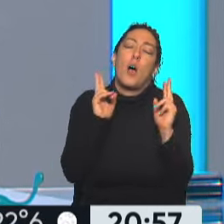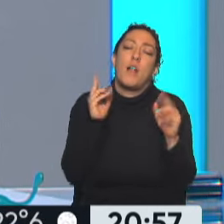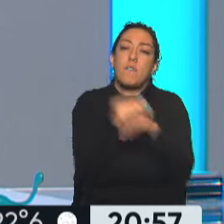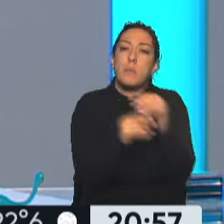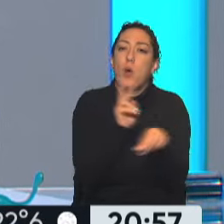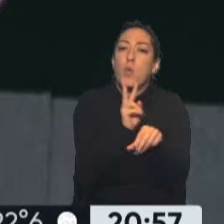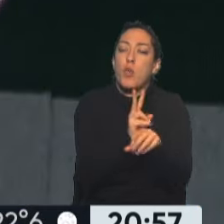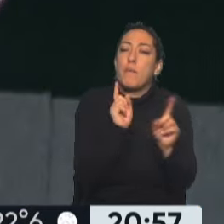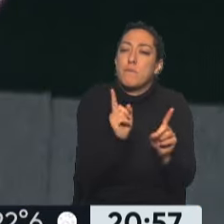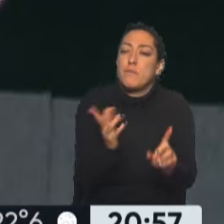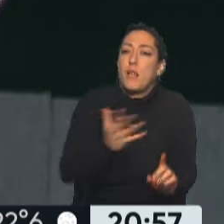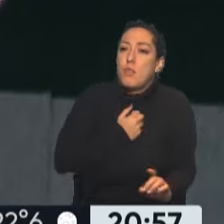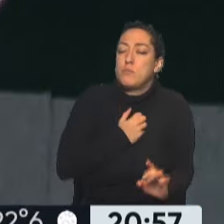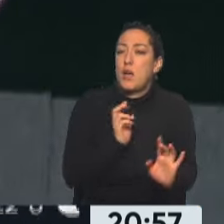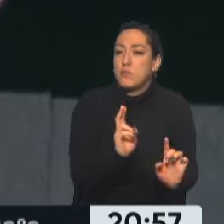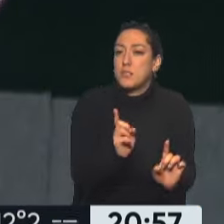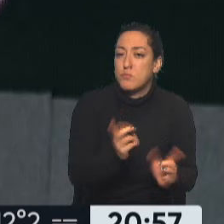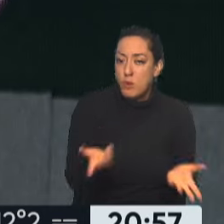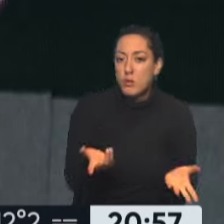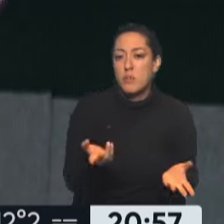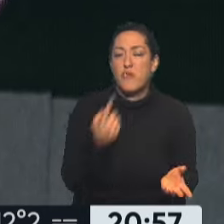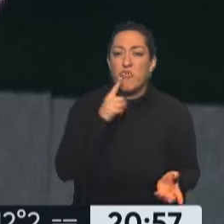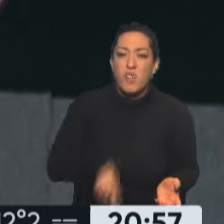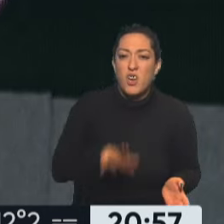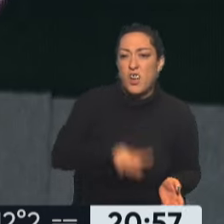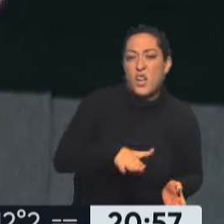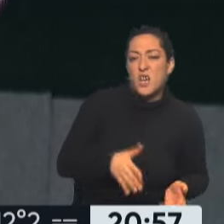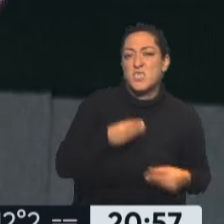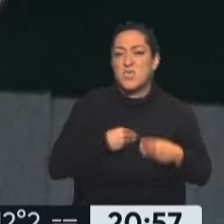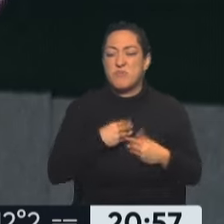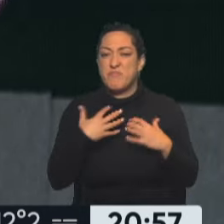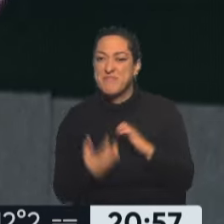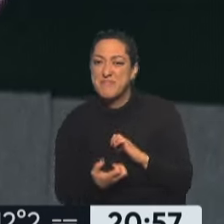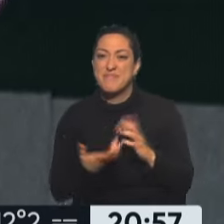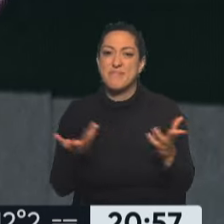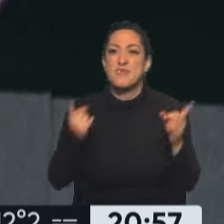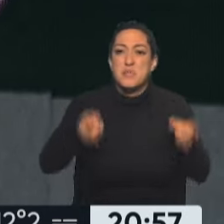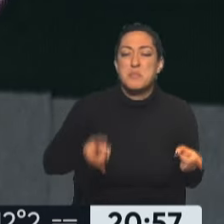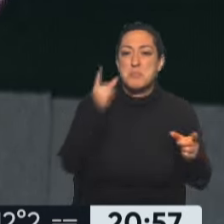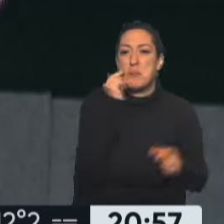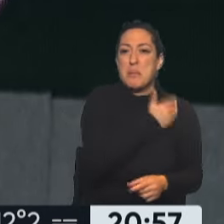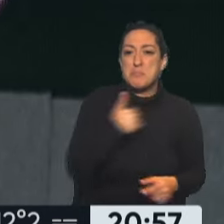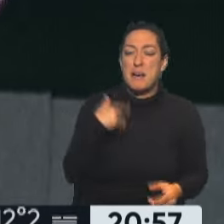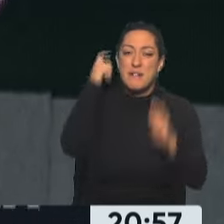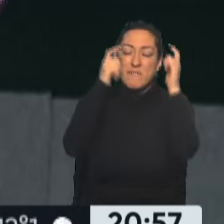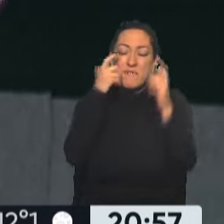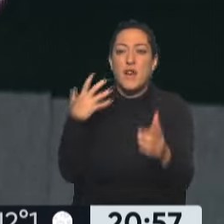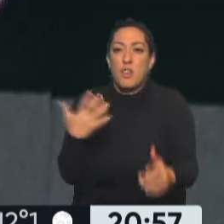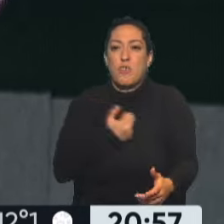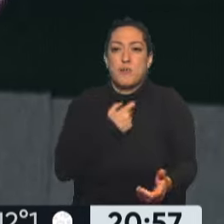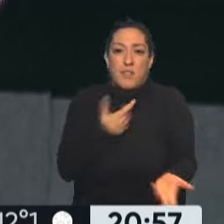cuidadora. Esperemos, por supuesto, porque sería muy feo para los sentimientos de la niña al niño y también para estos padres que quieren adoptar. Gracias,